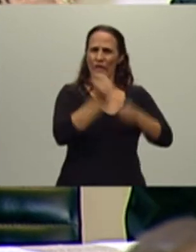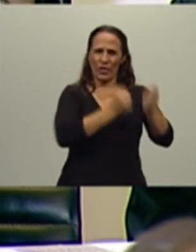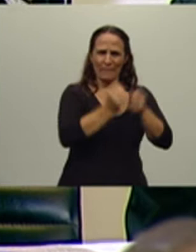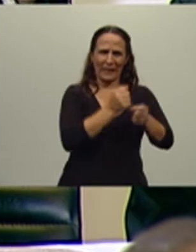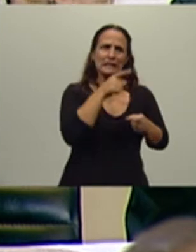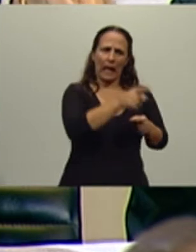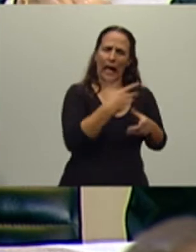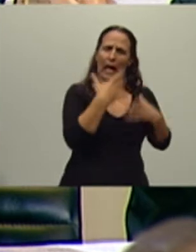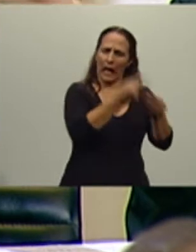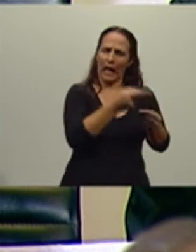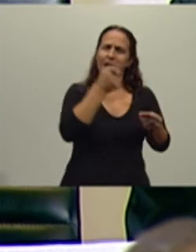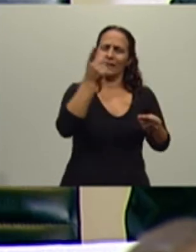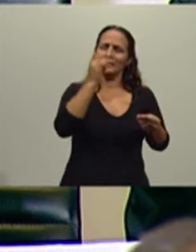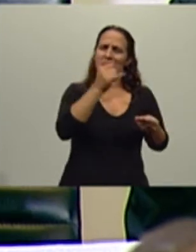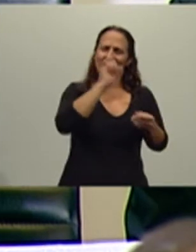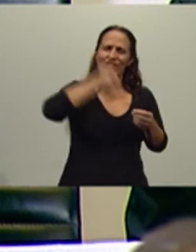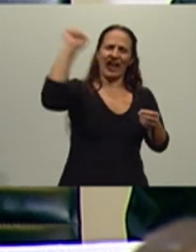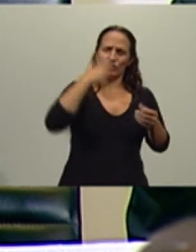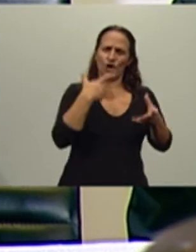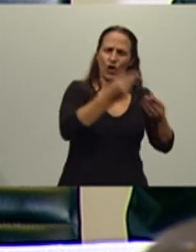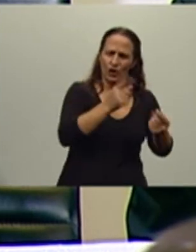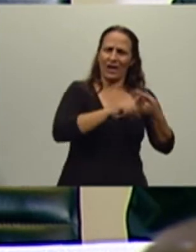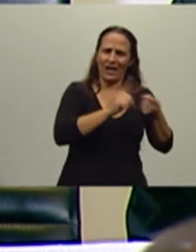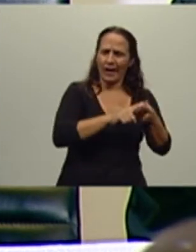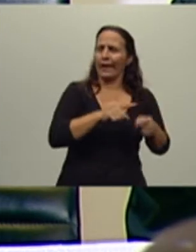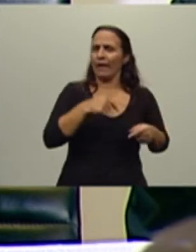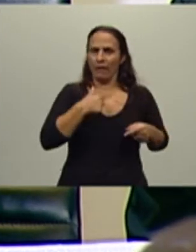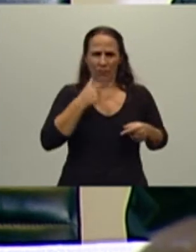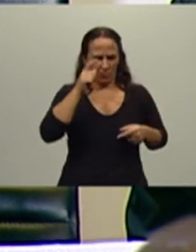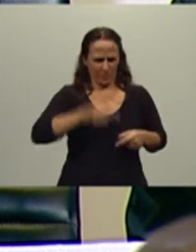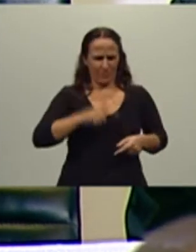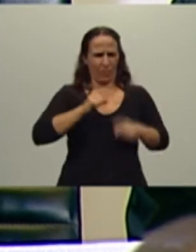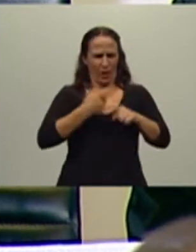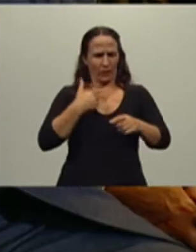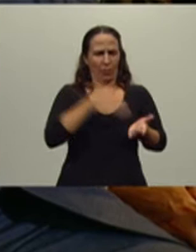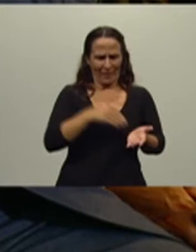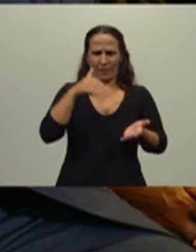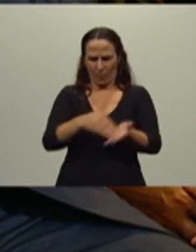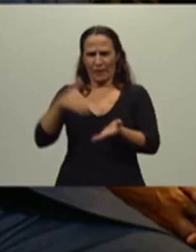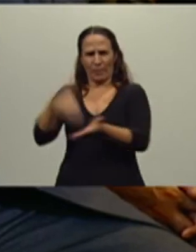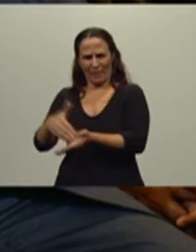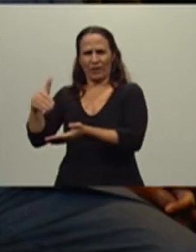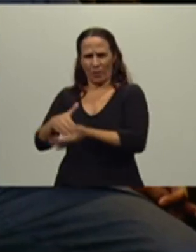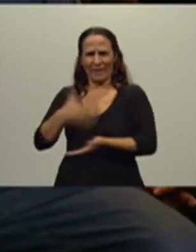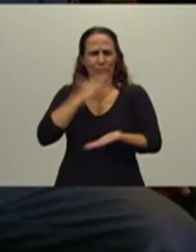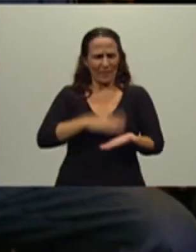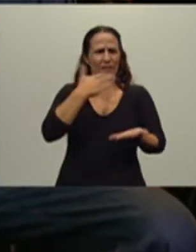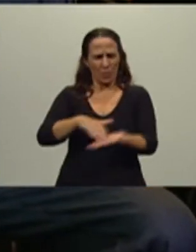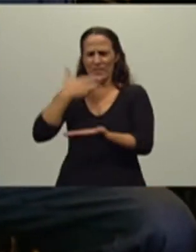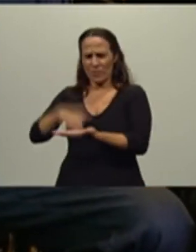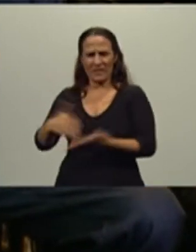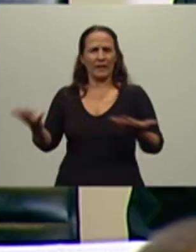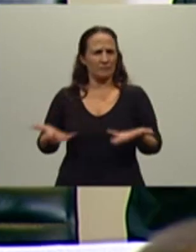por inflación y amortización anticipada, que al mismo tiempo van, bueno, miren, yo lo estoy haciendo hacer ahora a Axel,